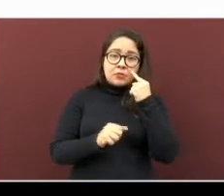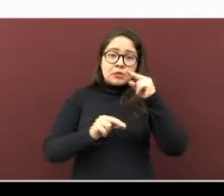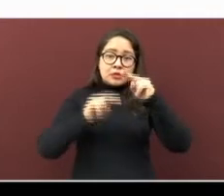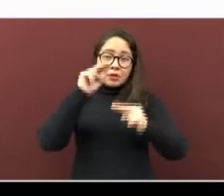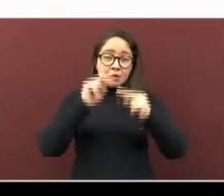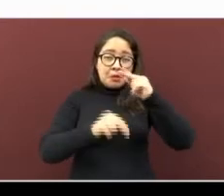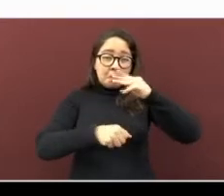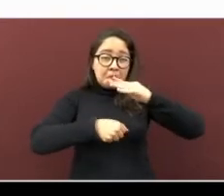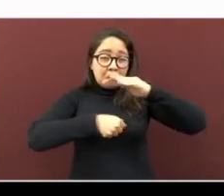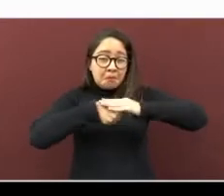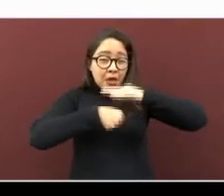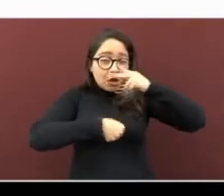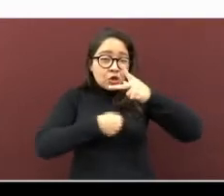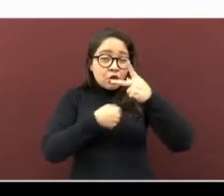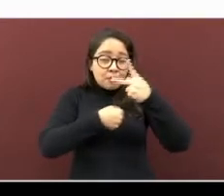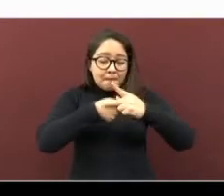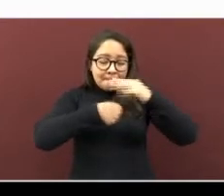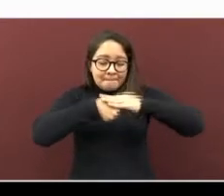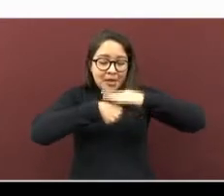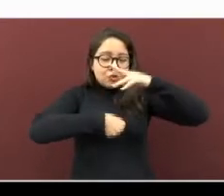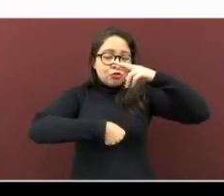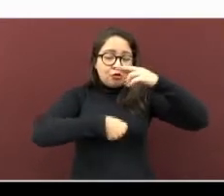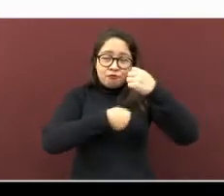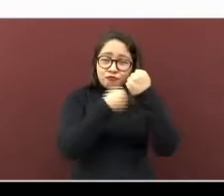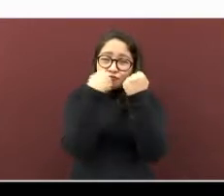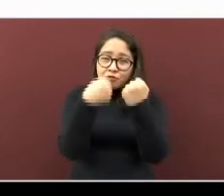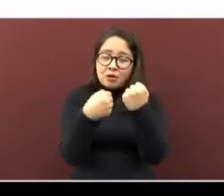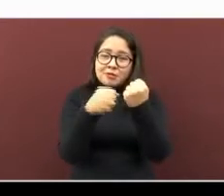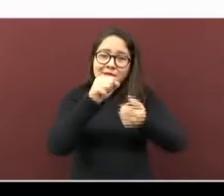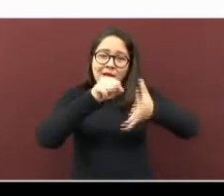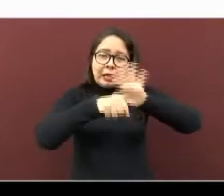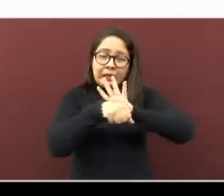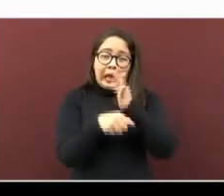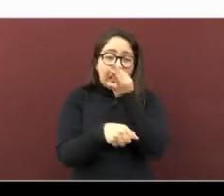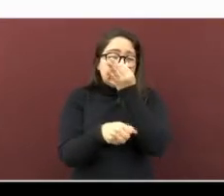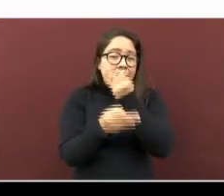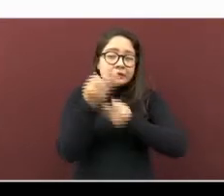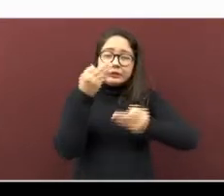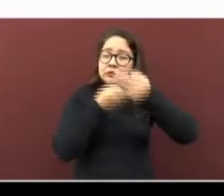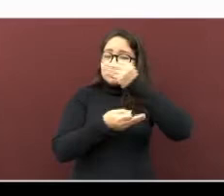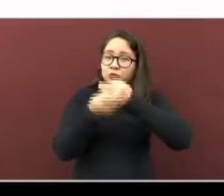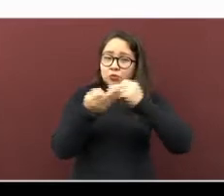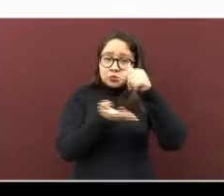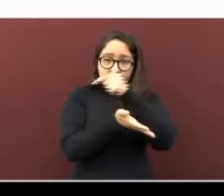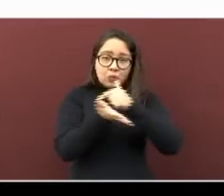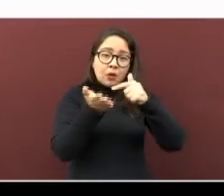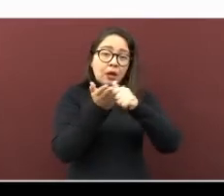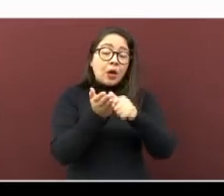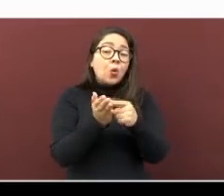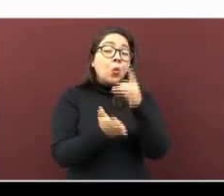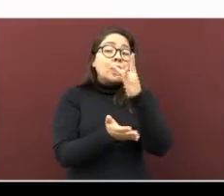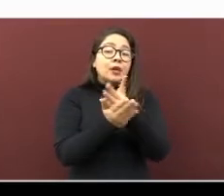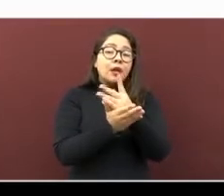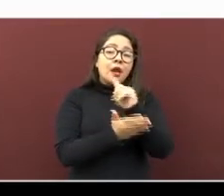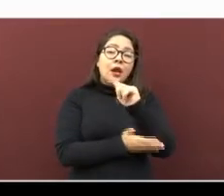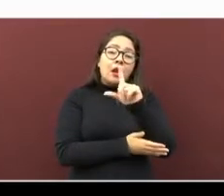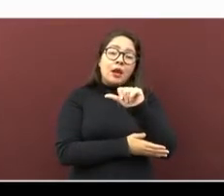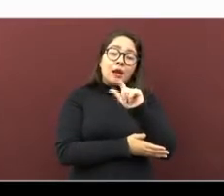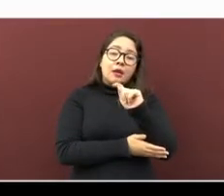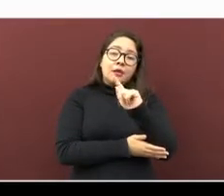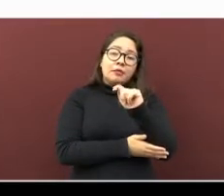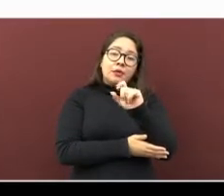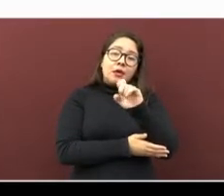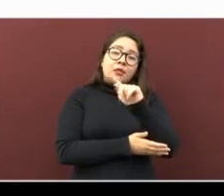riesgo máximo en casi toda la totalidad de la zona, excepto Tlatetela y